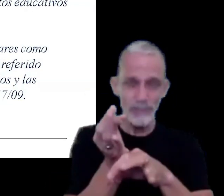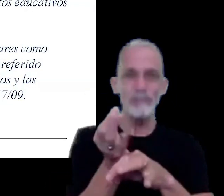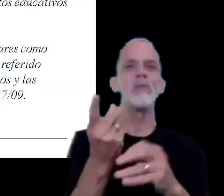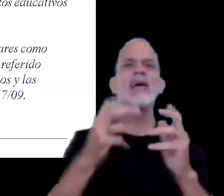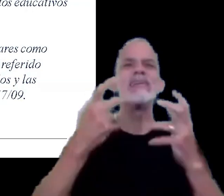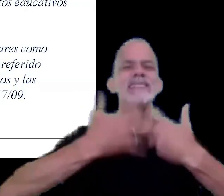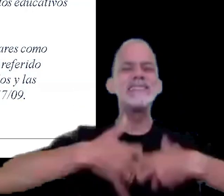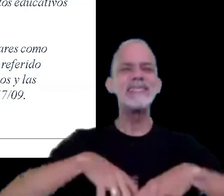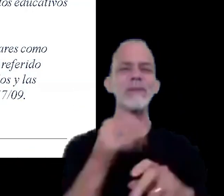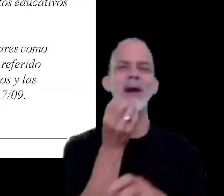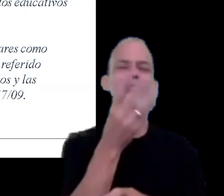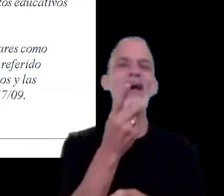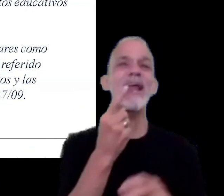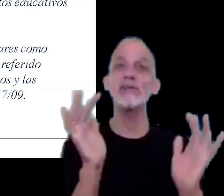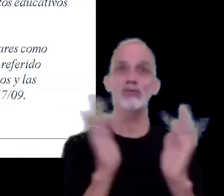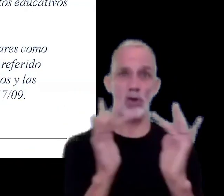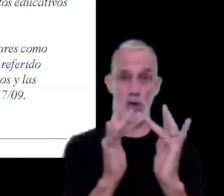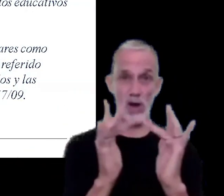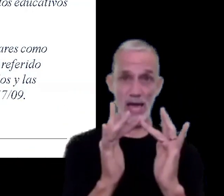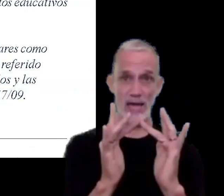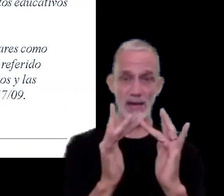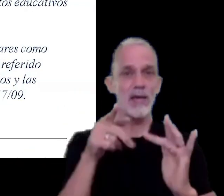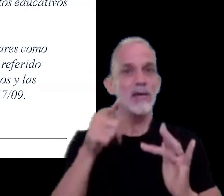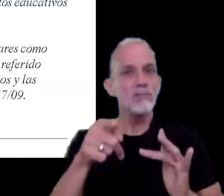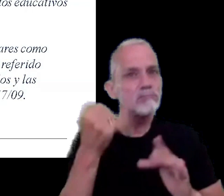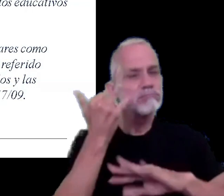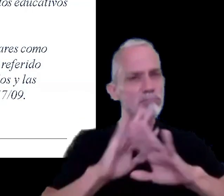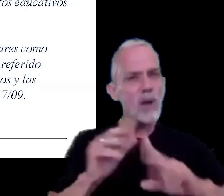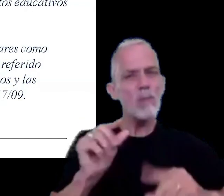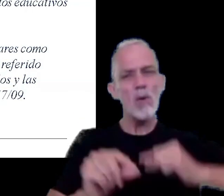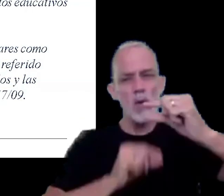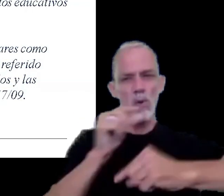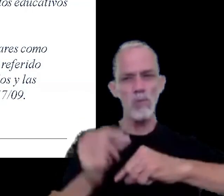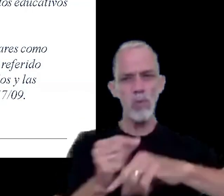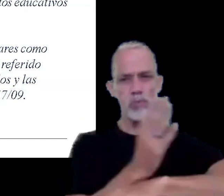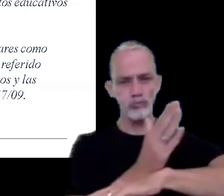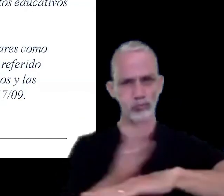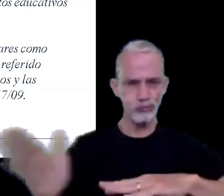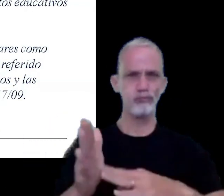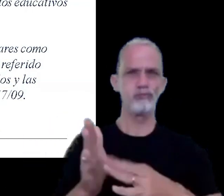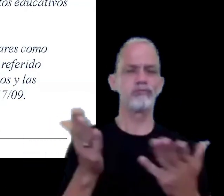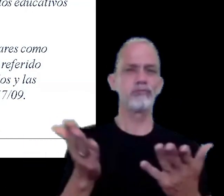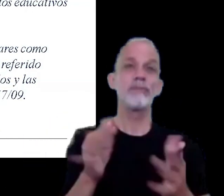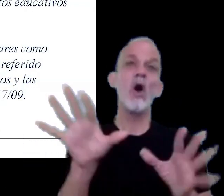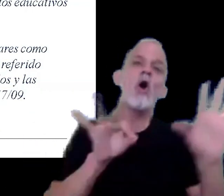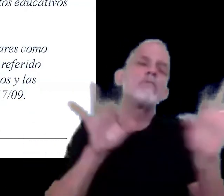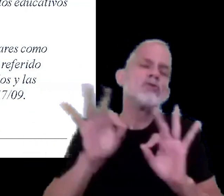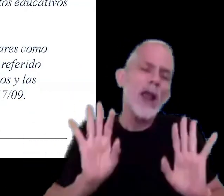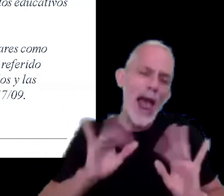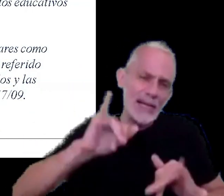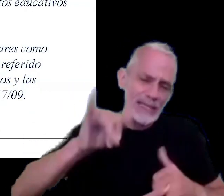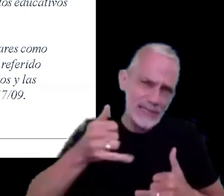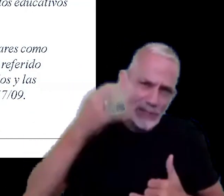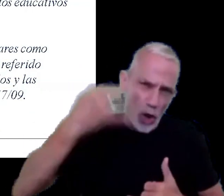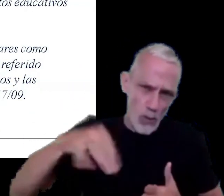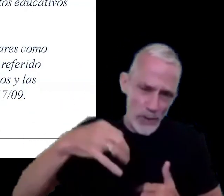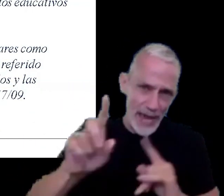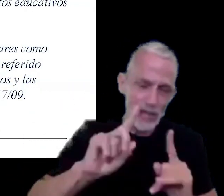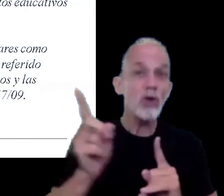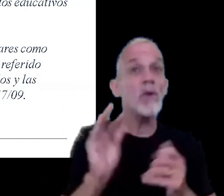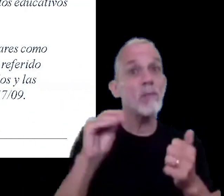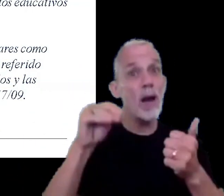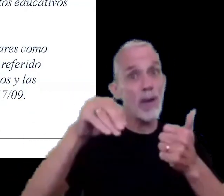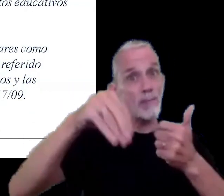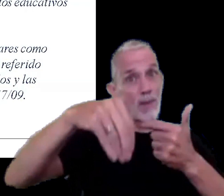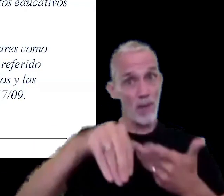declaración en línea recuerden que esto ha sido progresivo si bien es opcional se están incorporando cada día